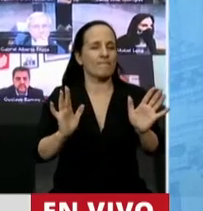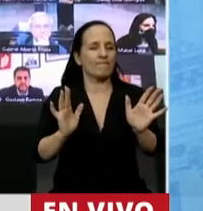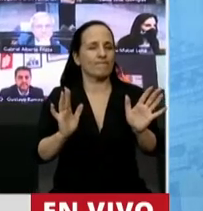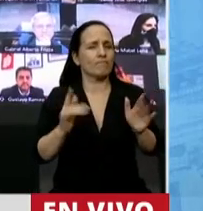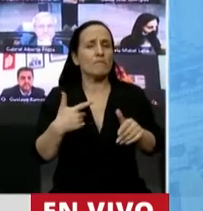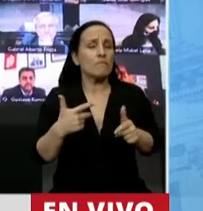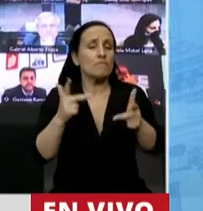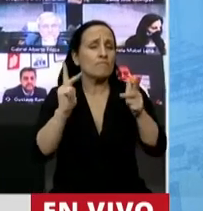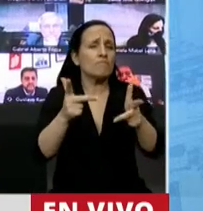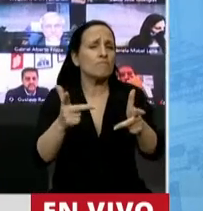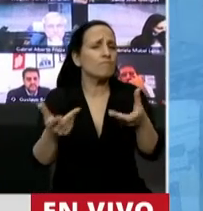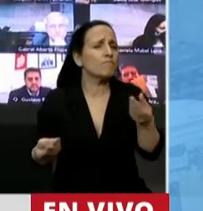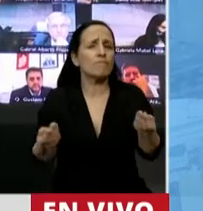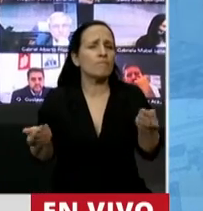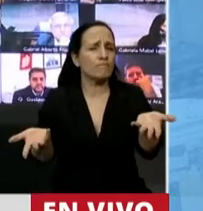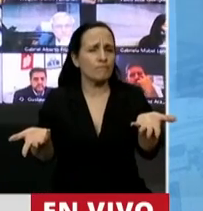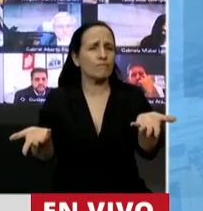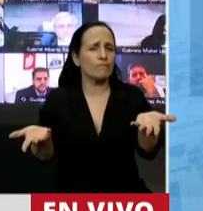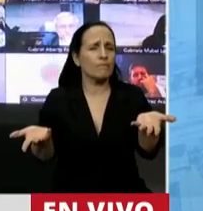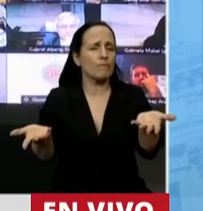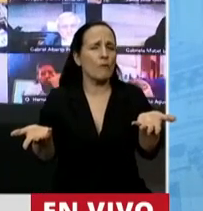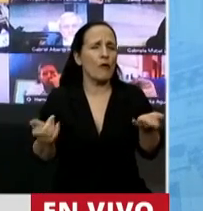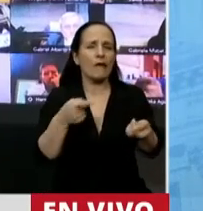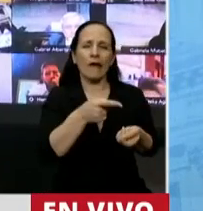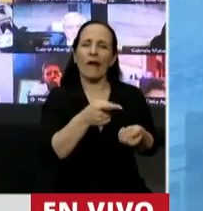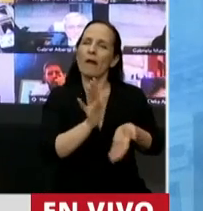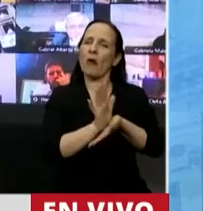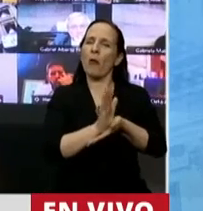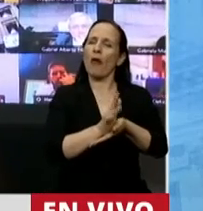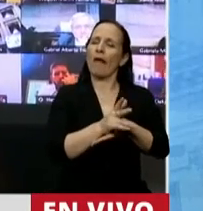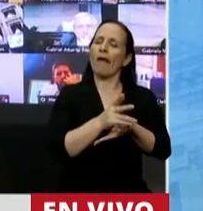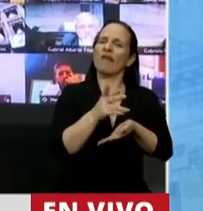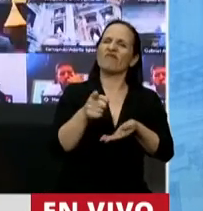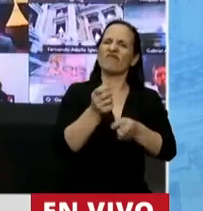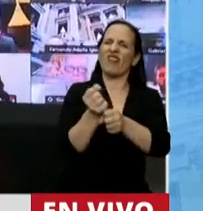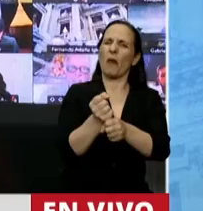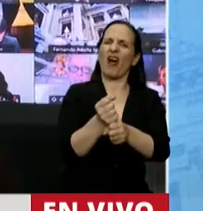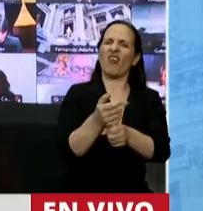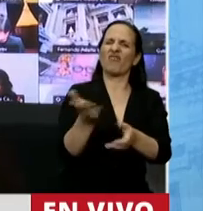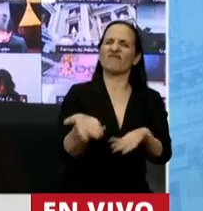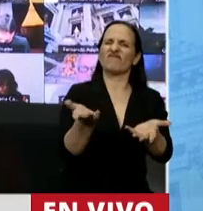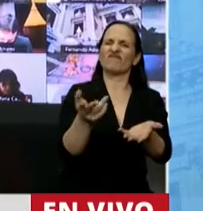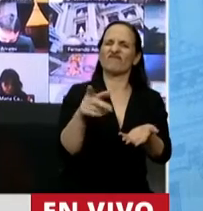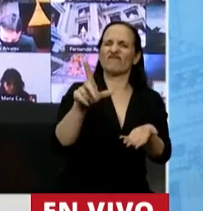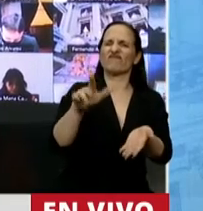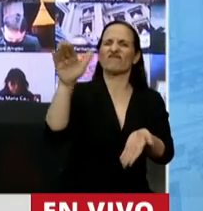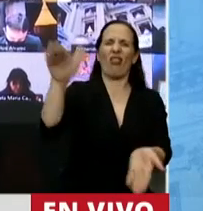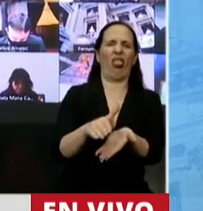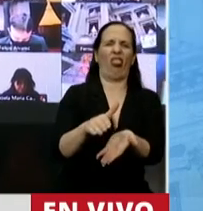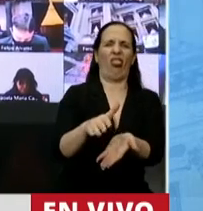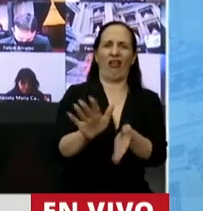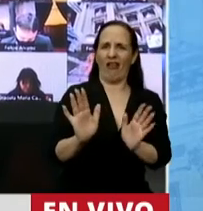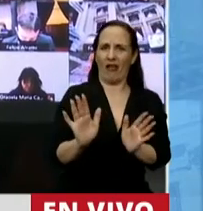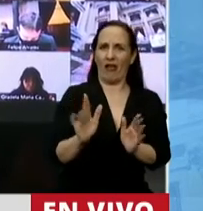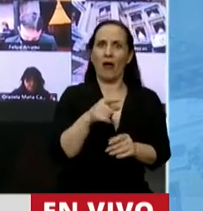Lo digo porque denostan la tarea que realizamos cuando, por ejemplo, nos